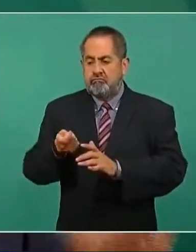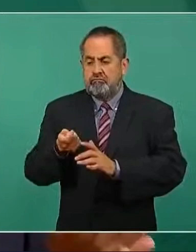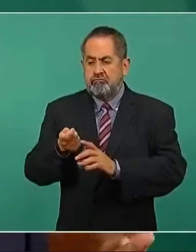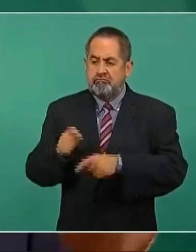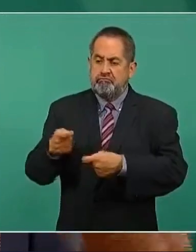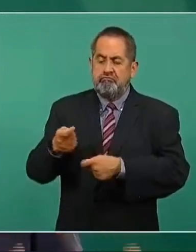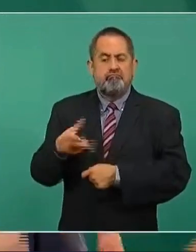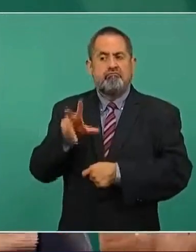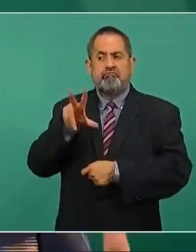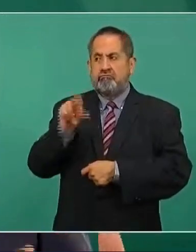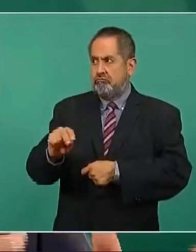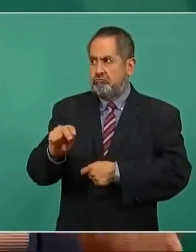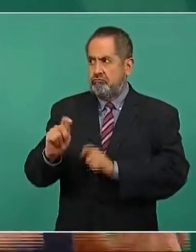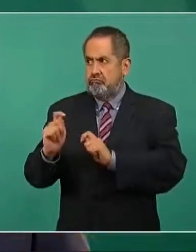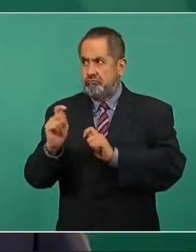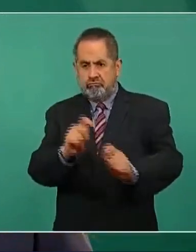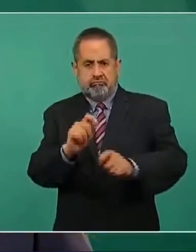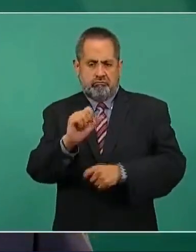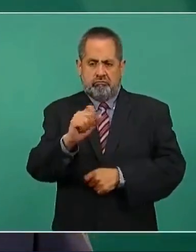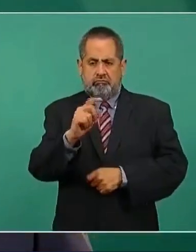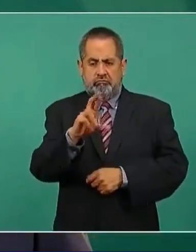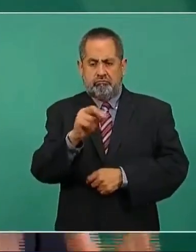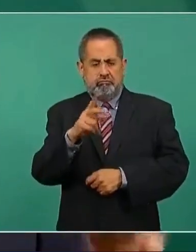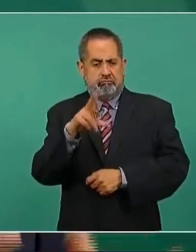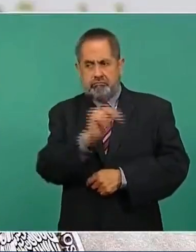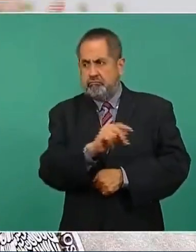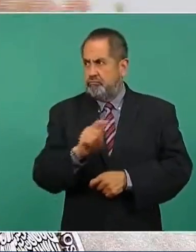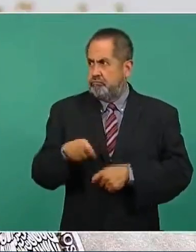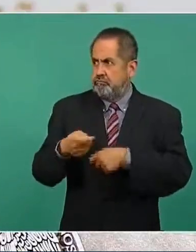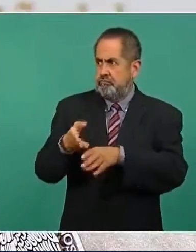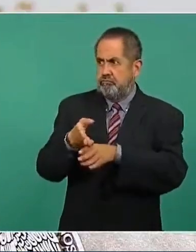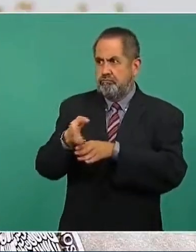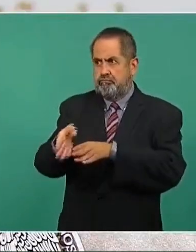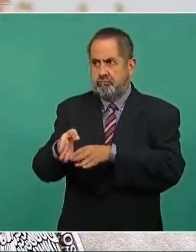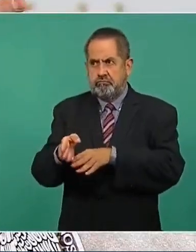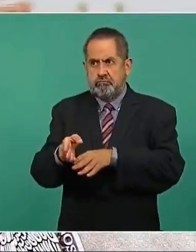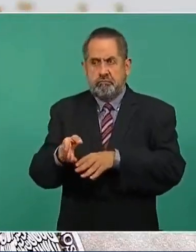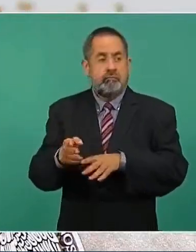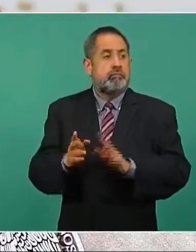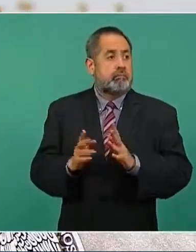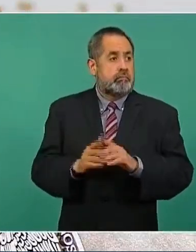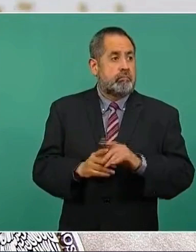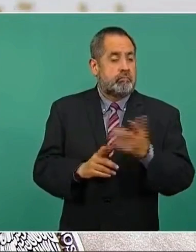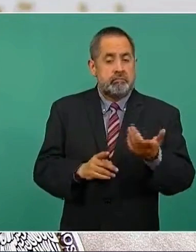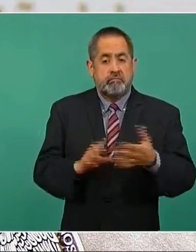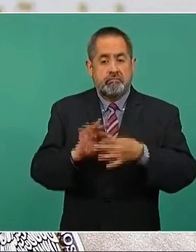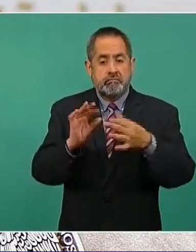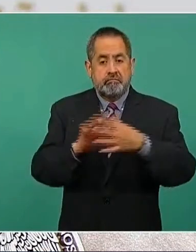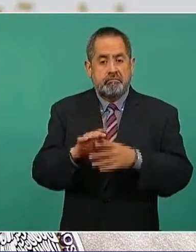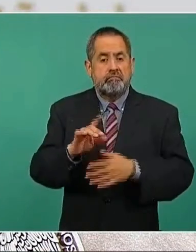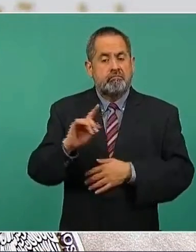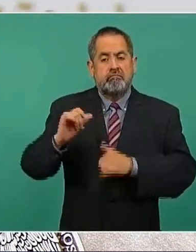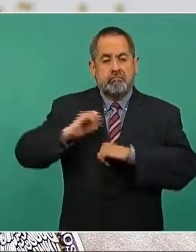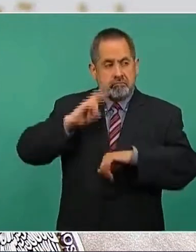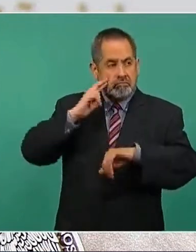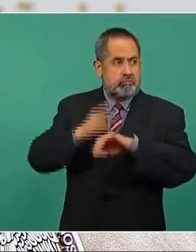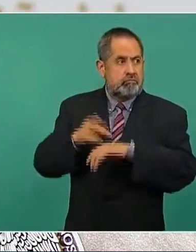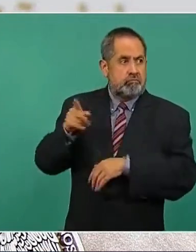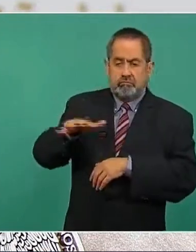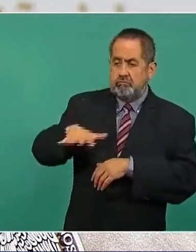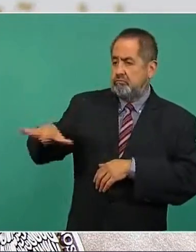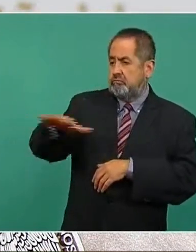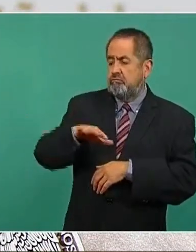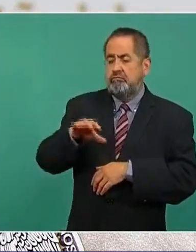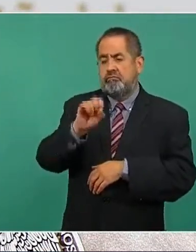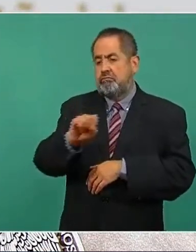conceder la sentencia de amparo para el quejoso y en decir, la autoridad tiene razón, la autoridad sanitaria tiene una